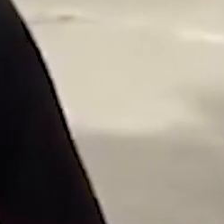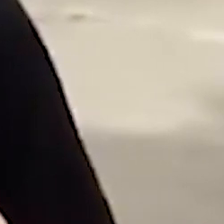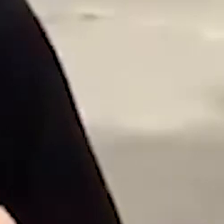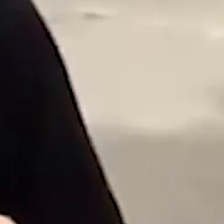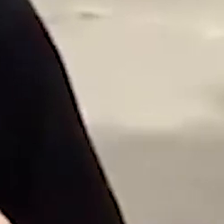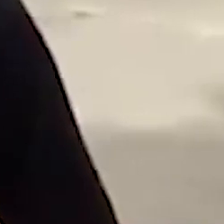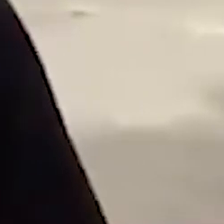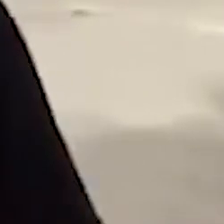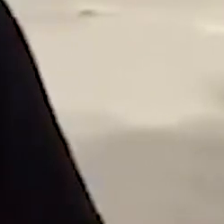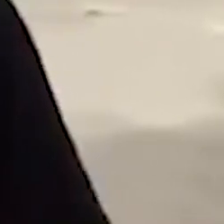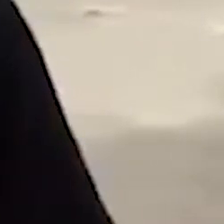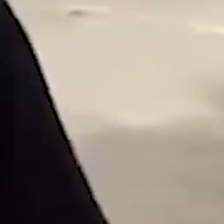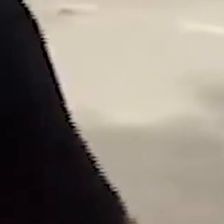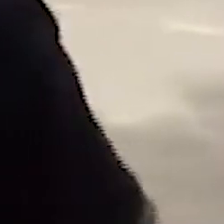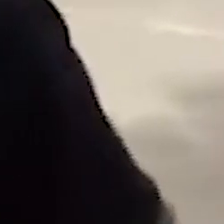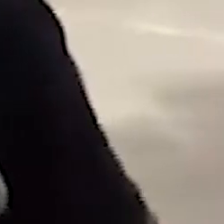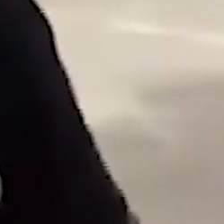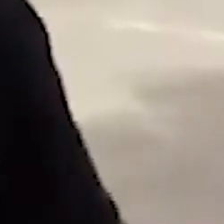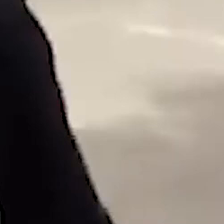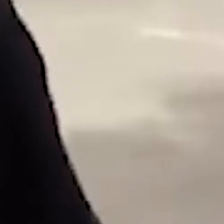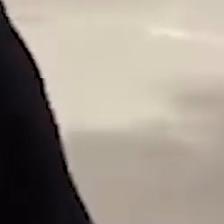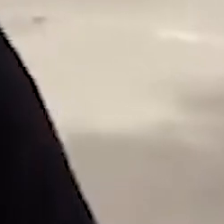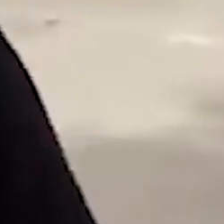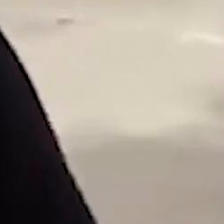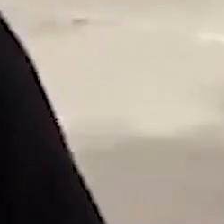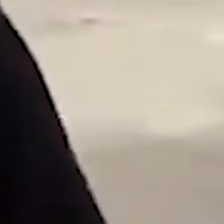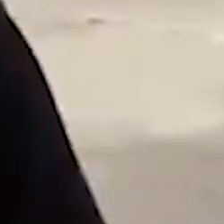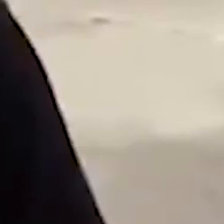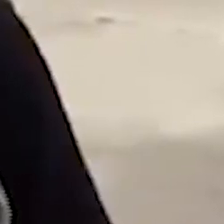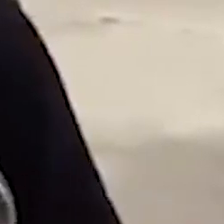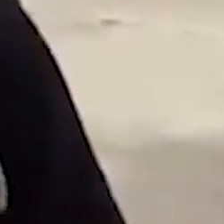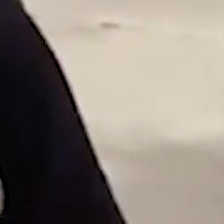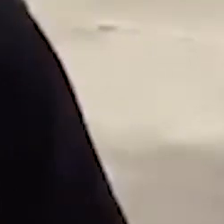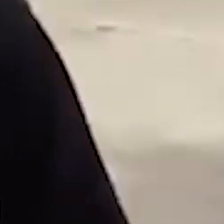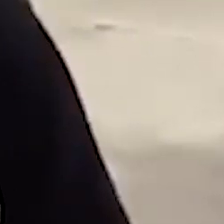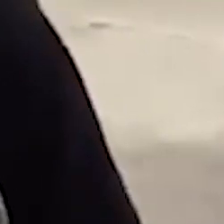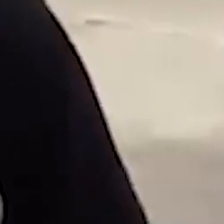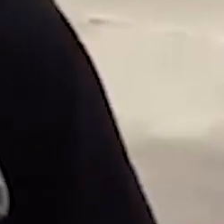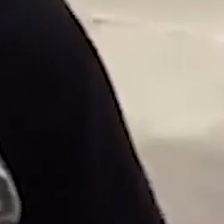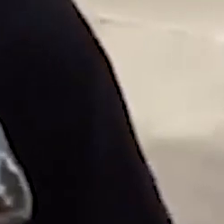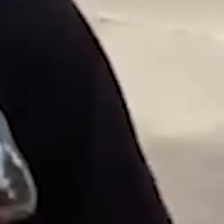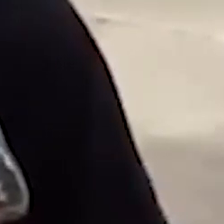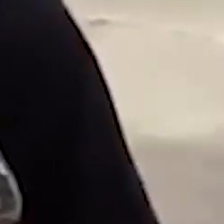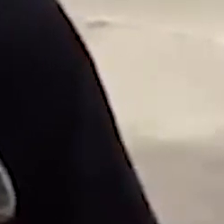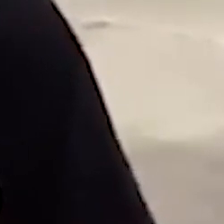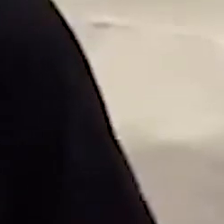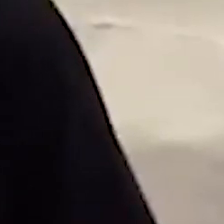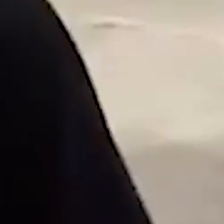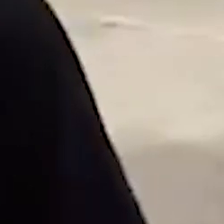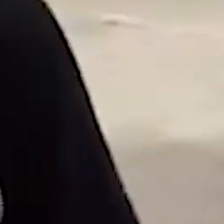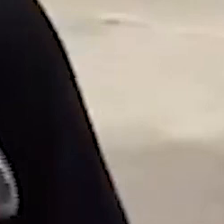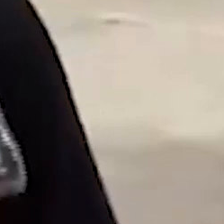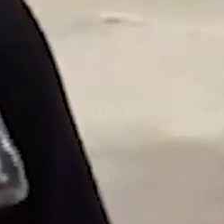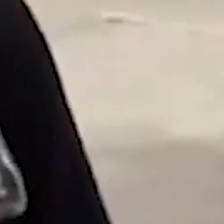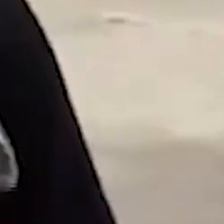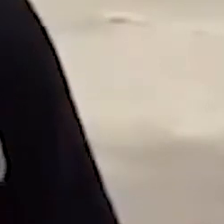apoyo, pero cosas nuestras que hemos tenido, por ejemplo, Canatas Solidarias, hemos conseguido,